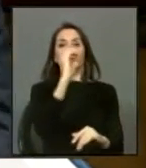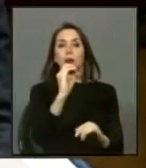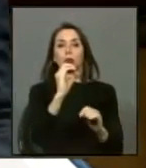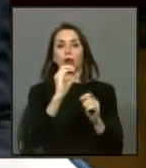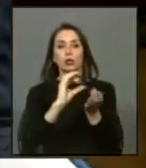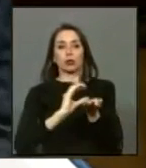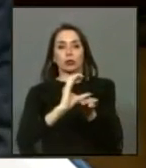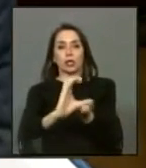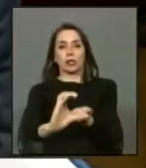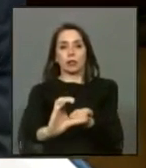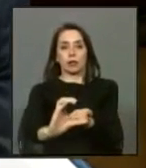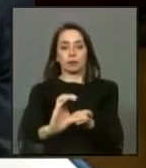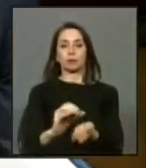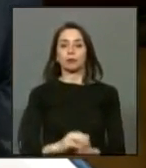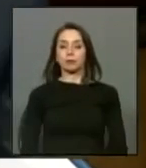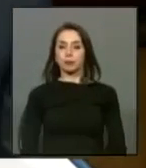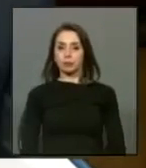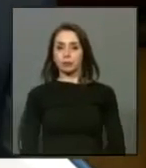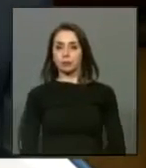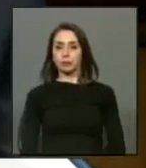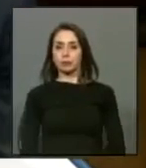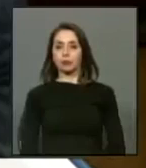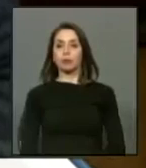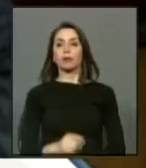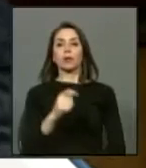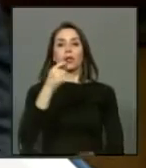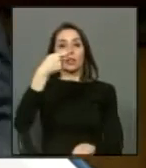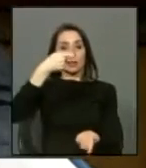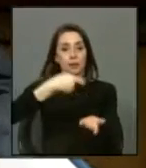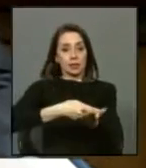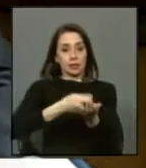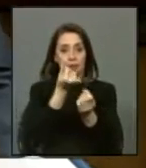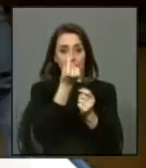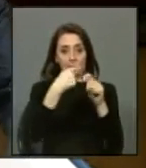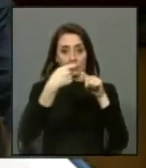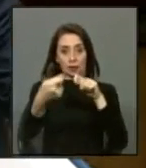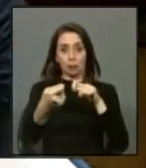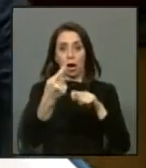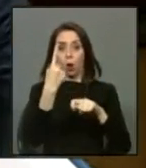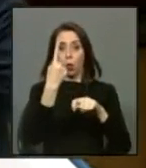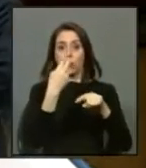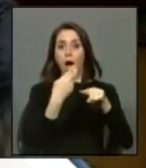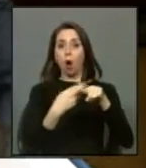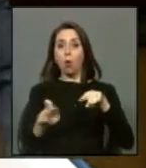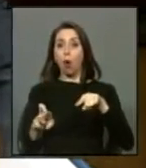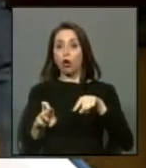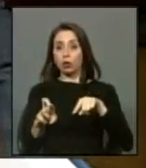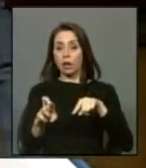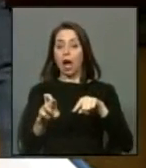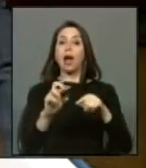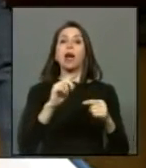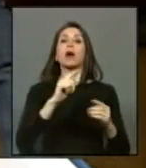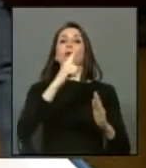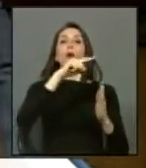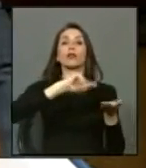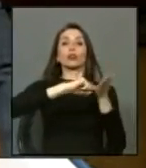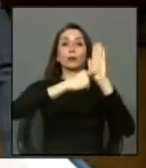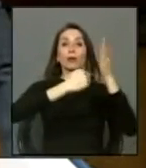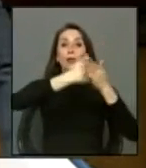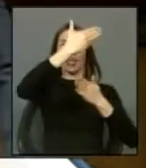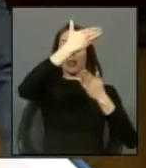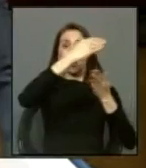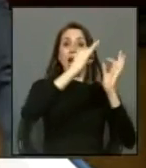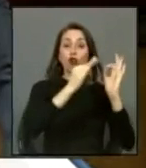inciso anterior. El aporte será pagado en una sola cuota a partir del mes siguiente de la publicación en el Diario